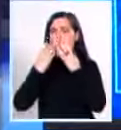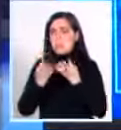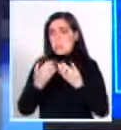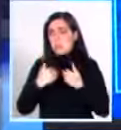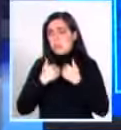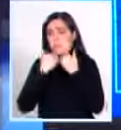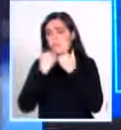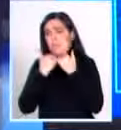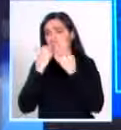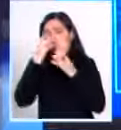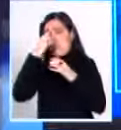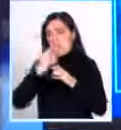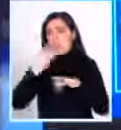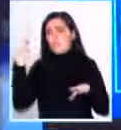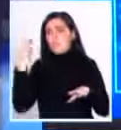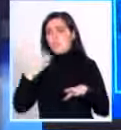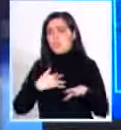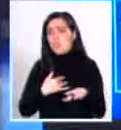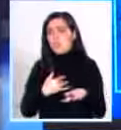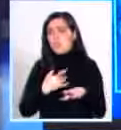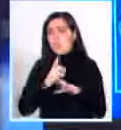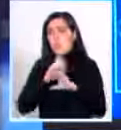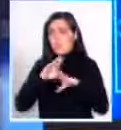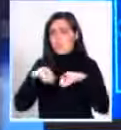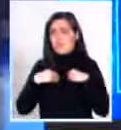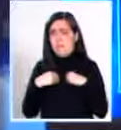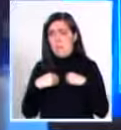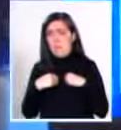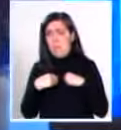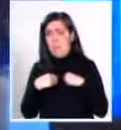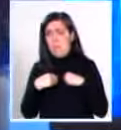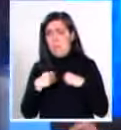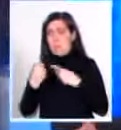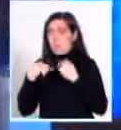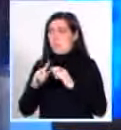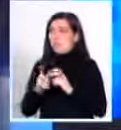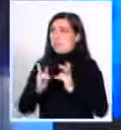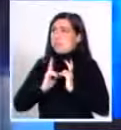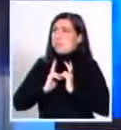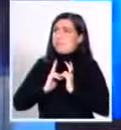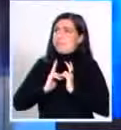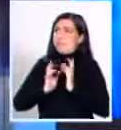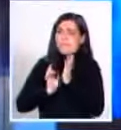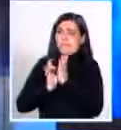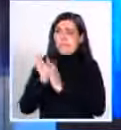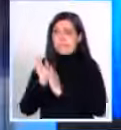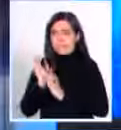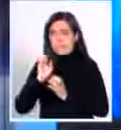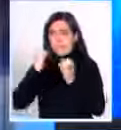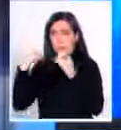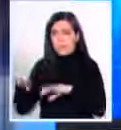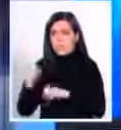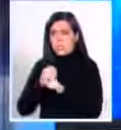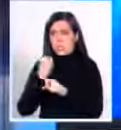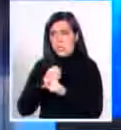yo no. Mi profesión era básicamente subversiva. Entonces, nos agarraron a todos. Y en ese